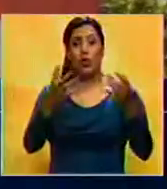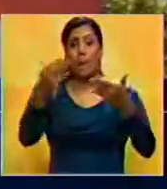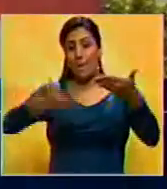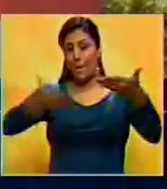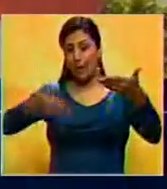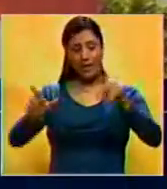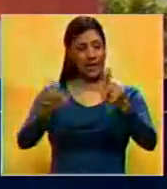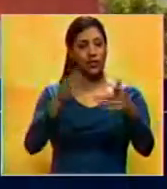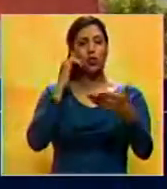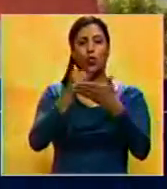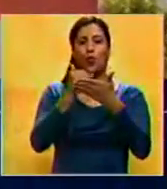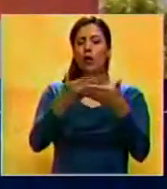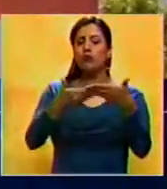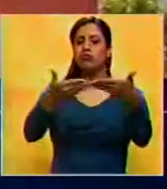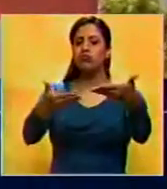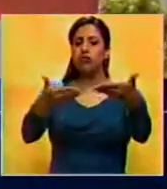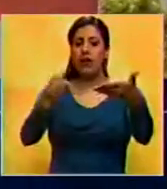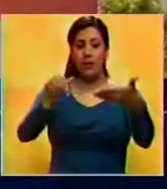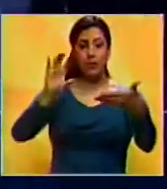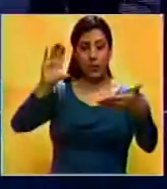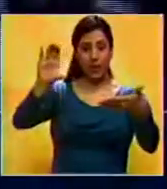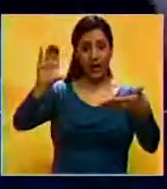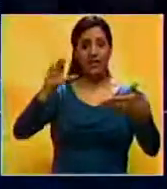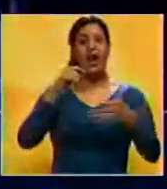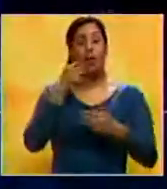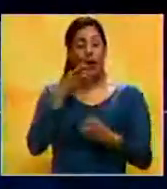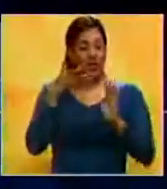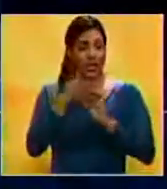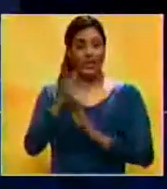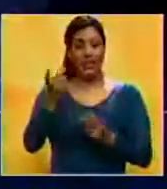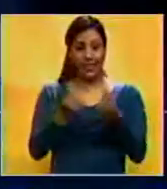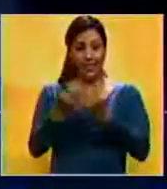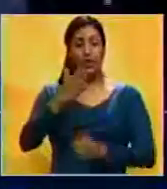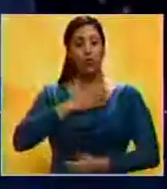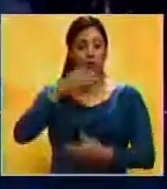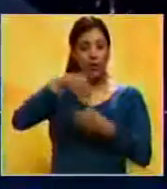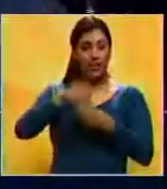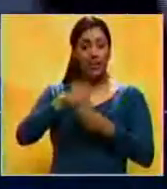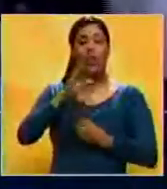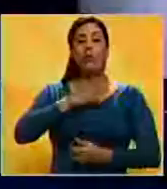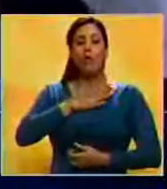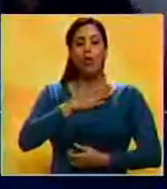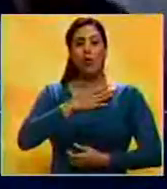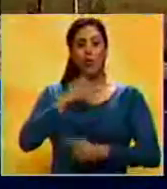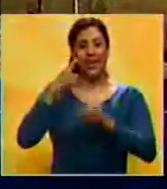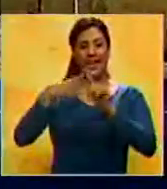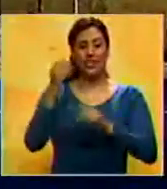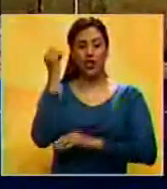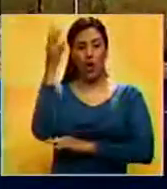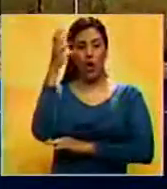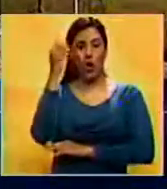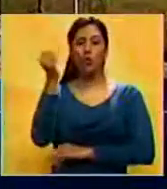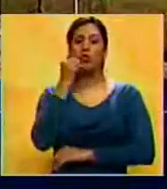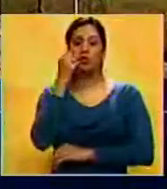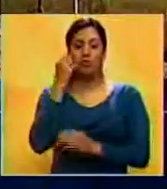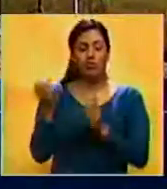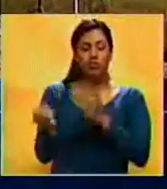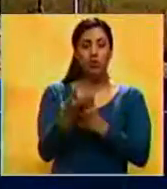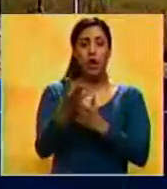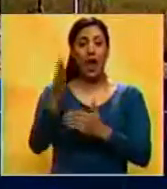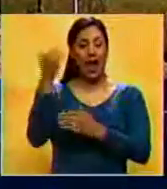documentos con pruebas a la lente electoral de ese país. Señaló que el dinero pudo haber ingresado por medio del excongresista Otto Bula,